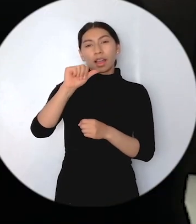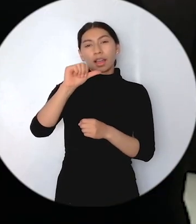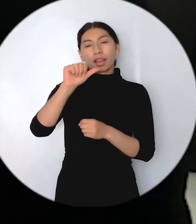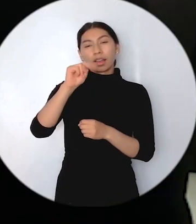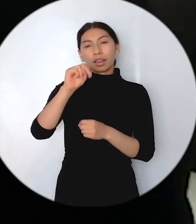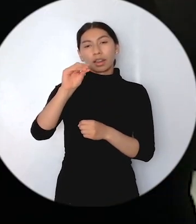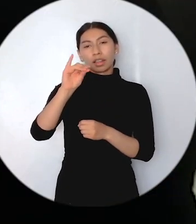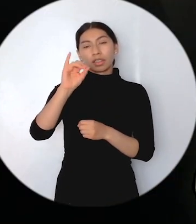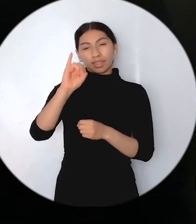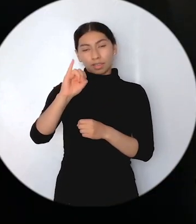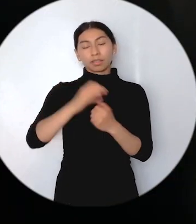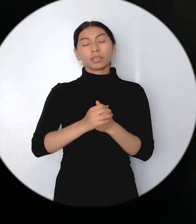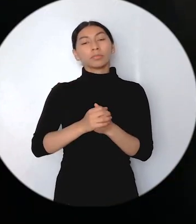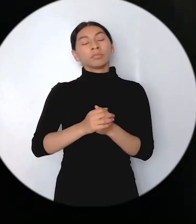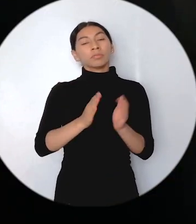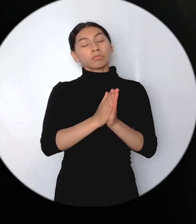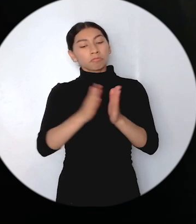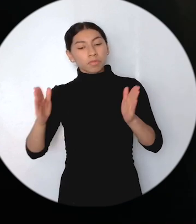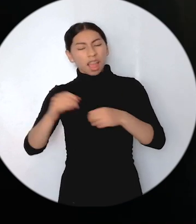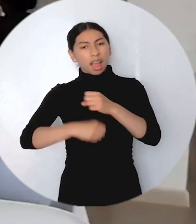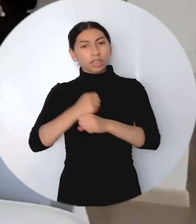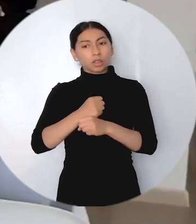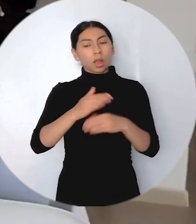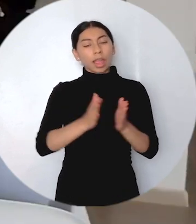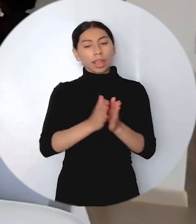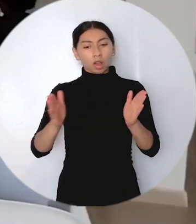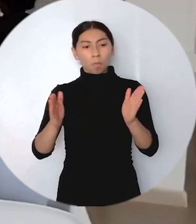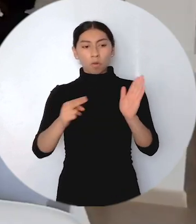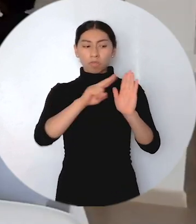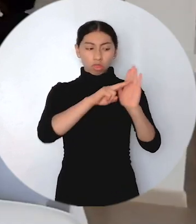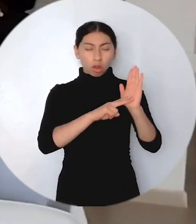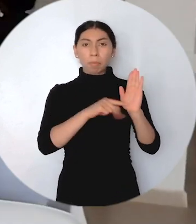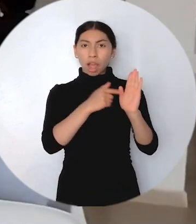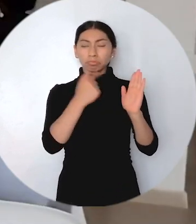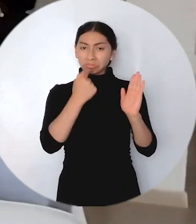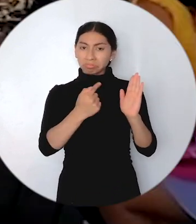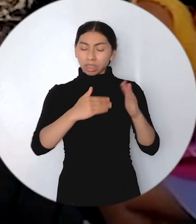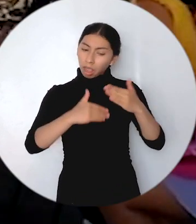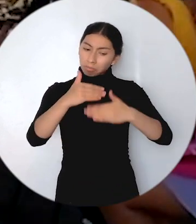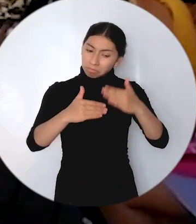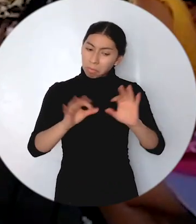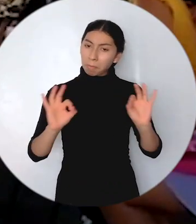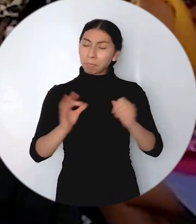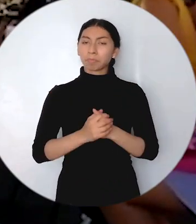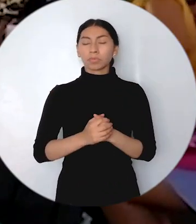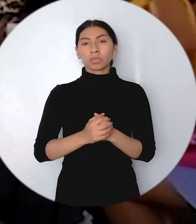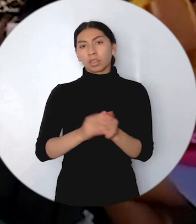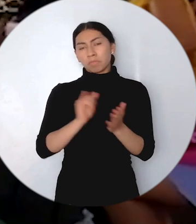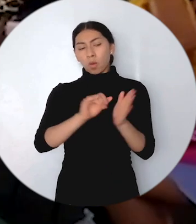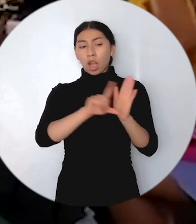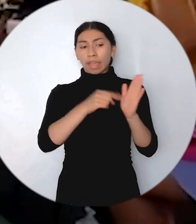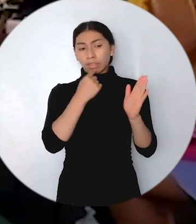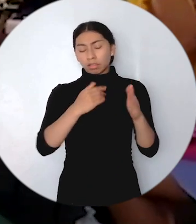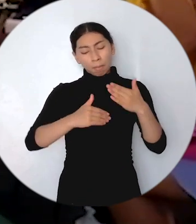periodo 2021-2023. Esto permite que ese procedimiento se haga bajo el principio del debido proceso y mediante la